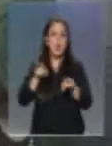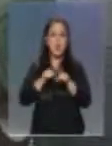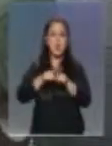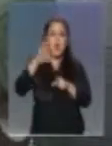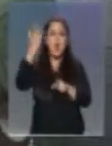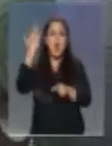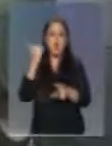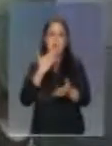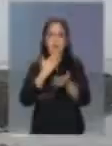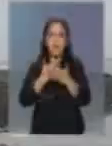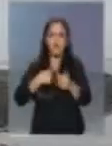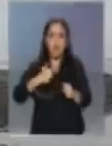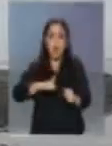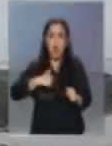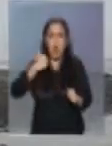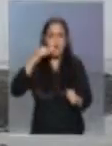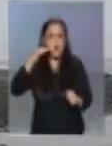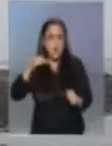niña y de mi juventud.